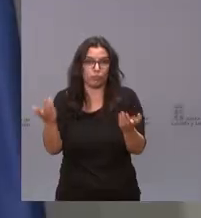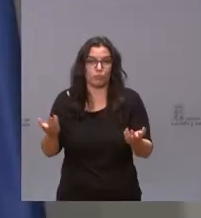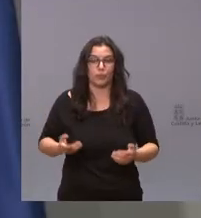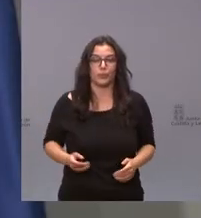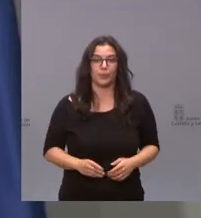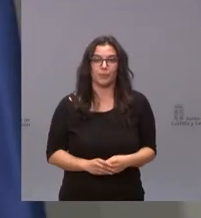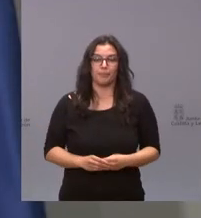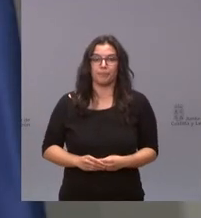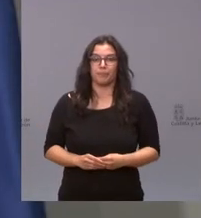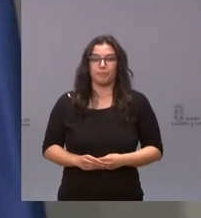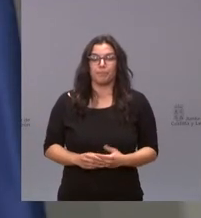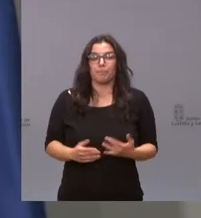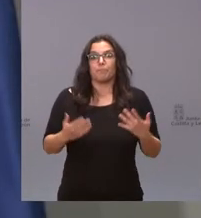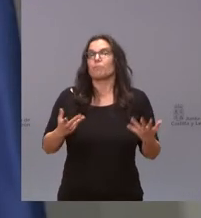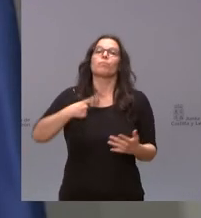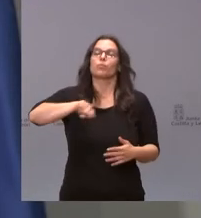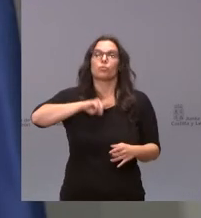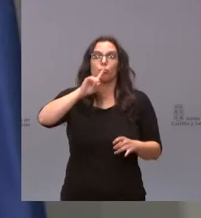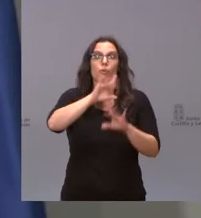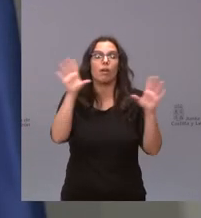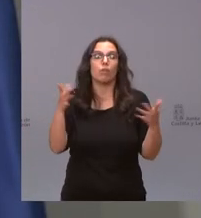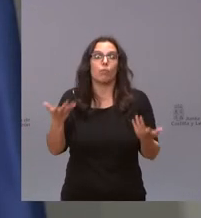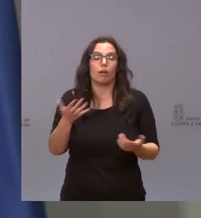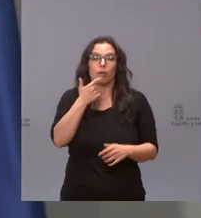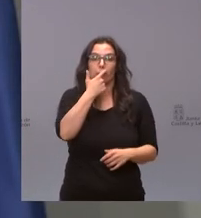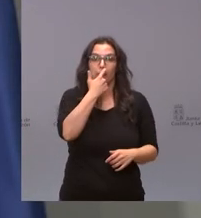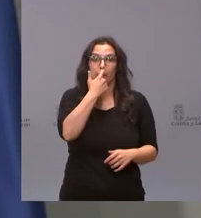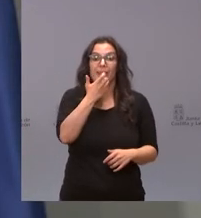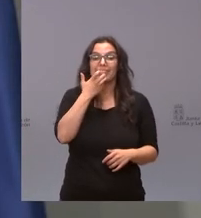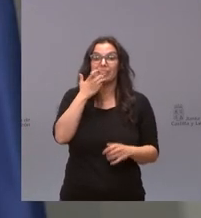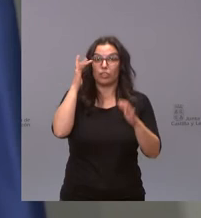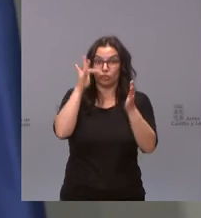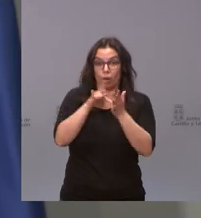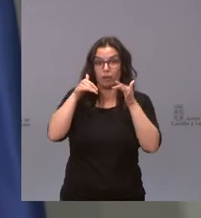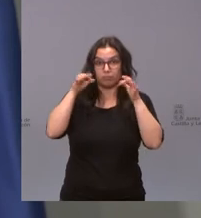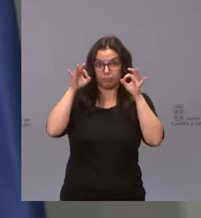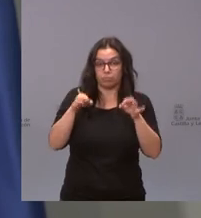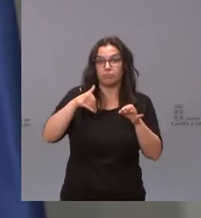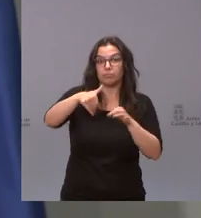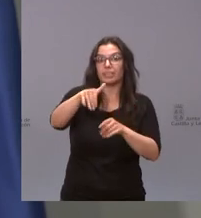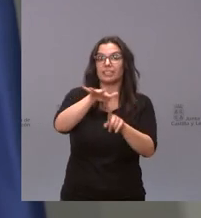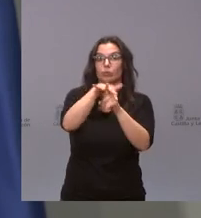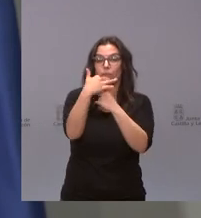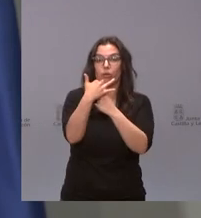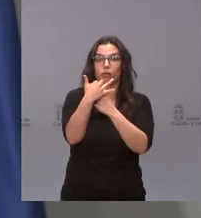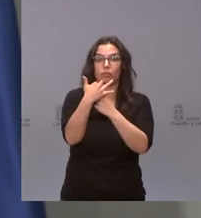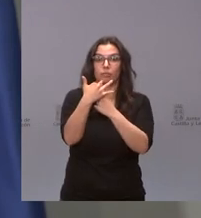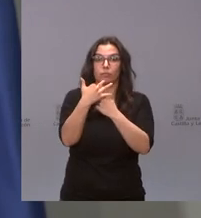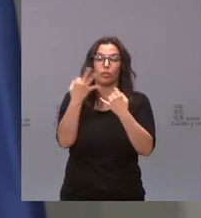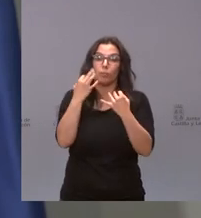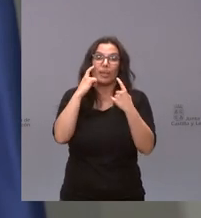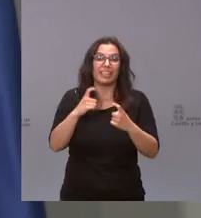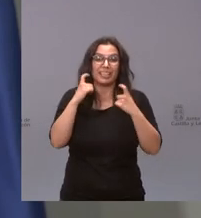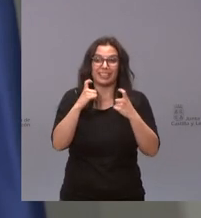bueno lo que tenemos claro es que si llegamos a ese escenario tenemos que llegar con la menor